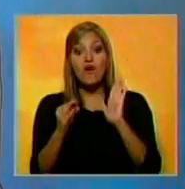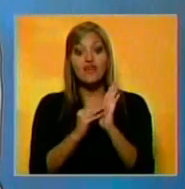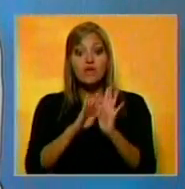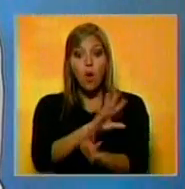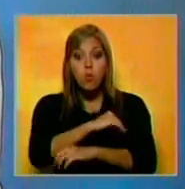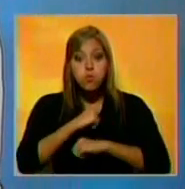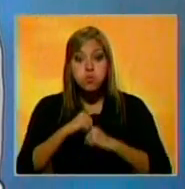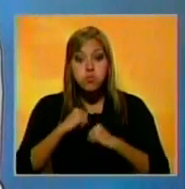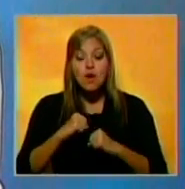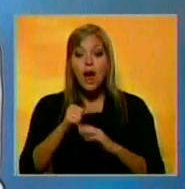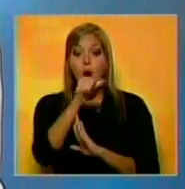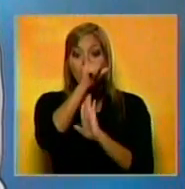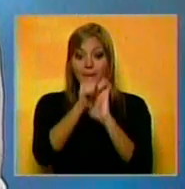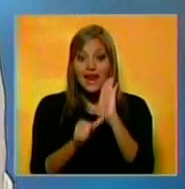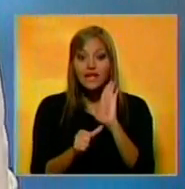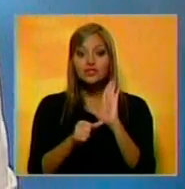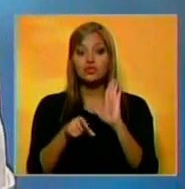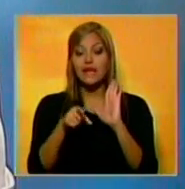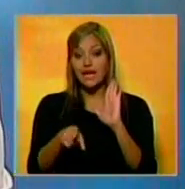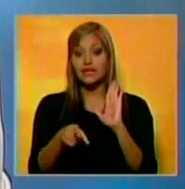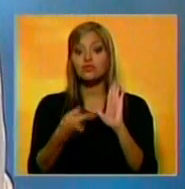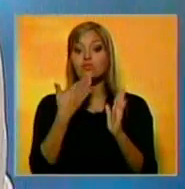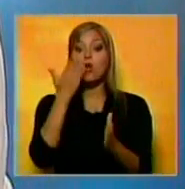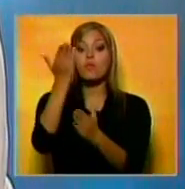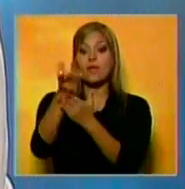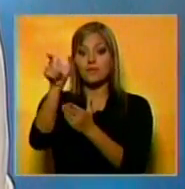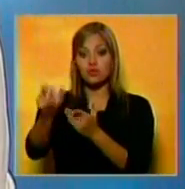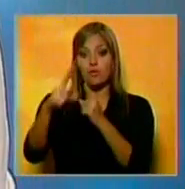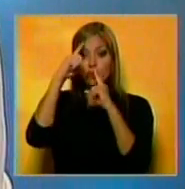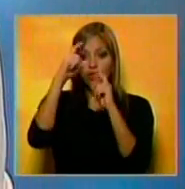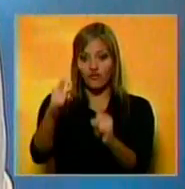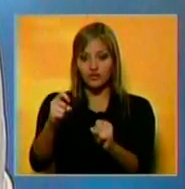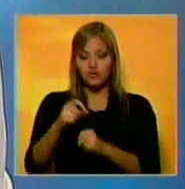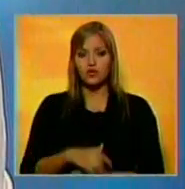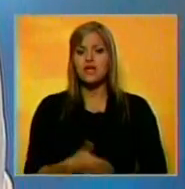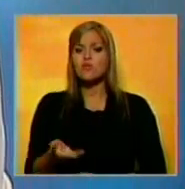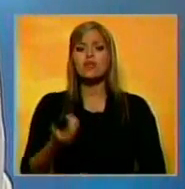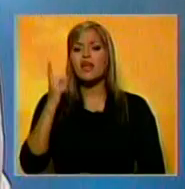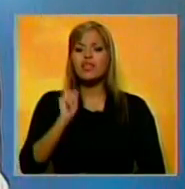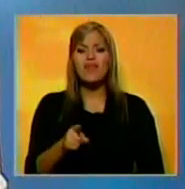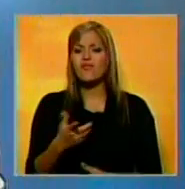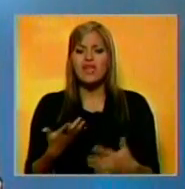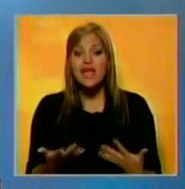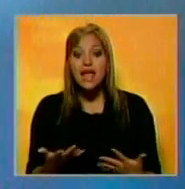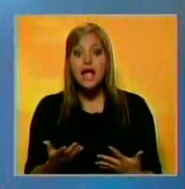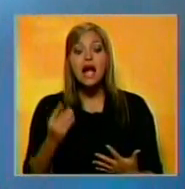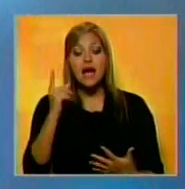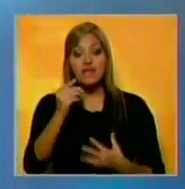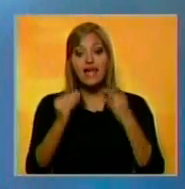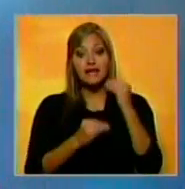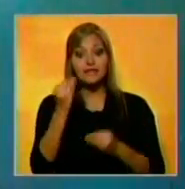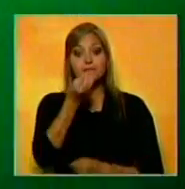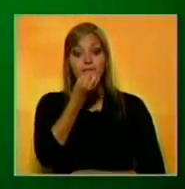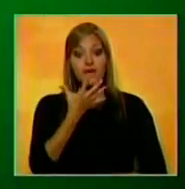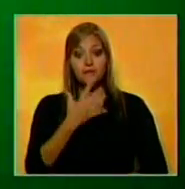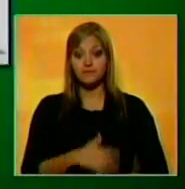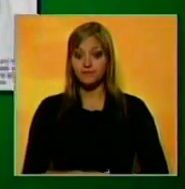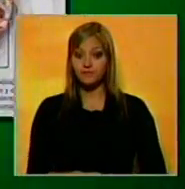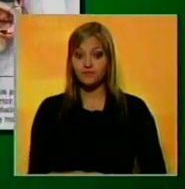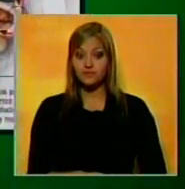obesidad mórbida donde la cirugía bariátrica es la opción que plantean los especialistas. La clave definitivamente es hacerlo de forma correcta.